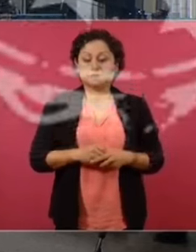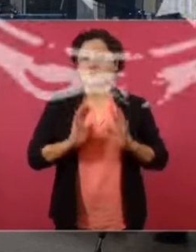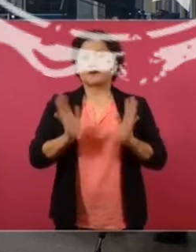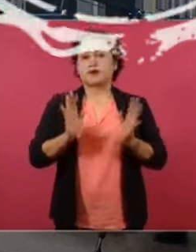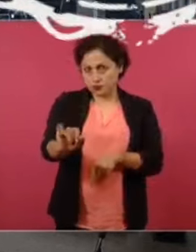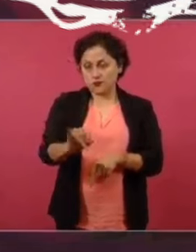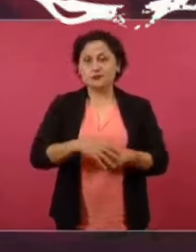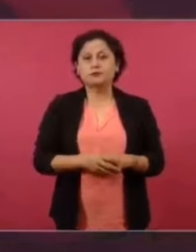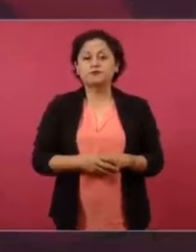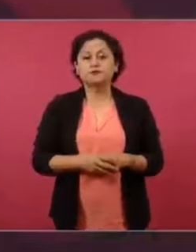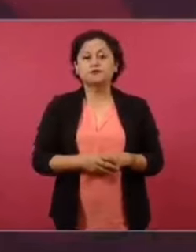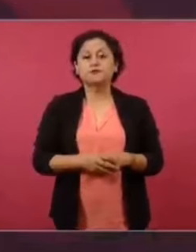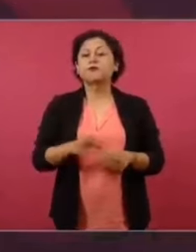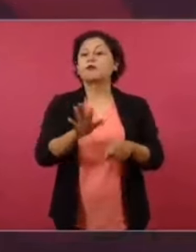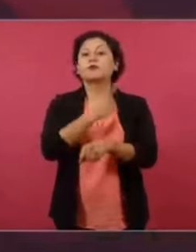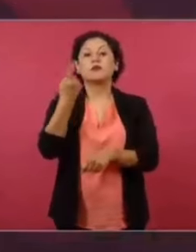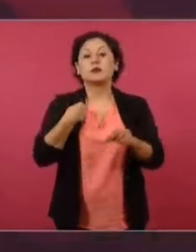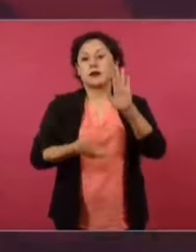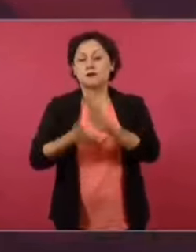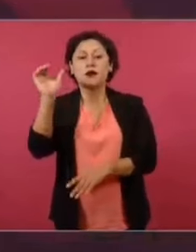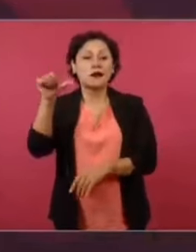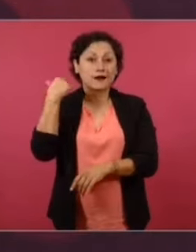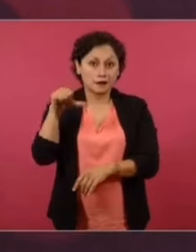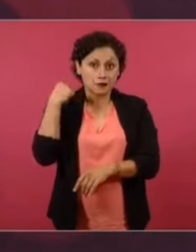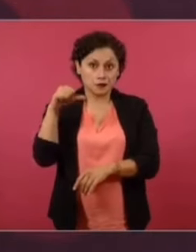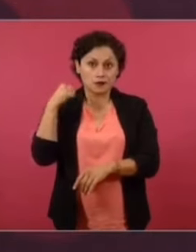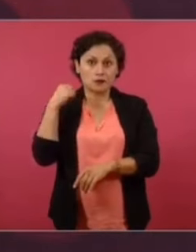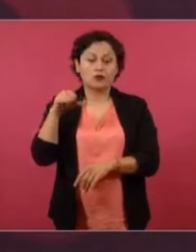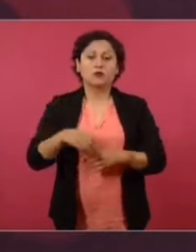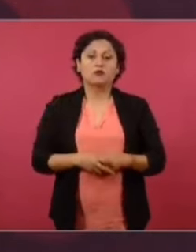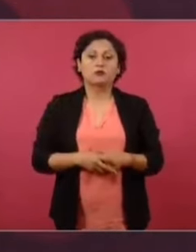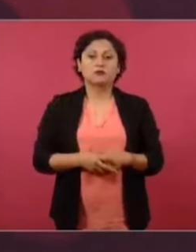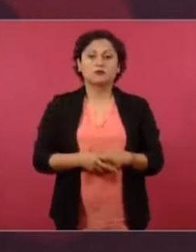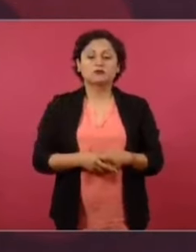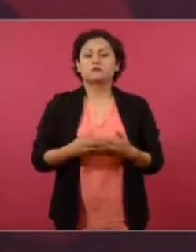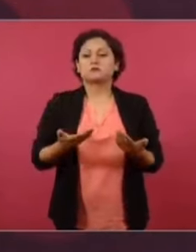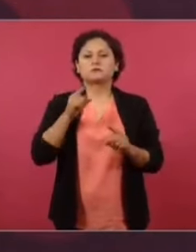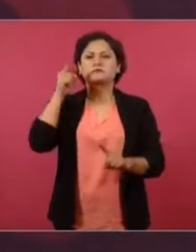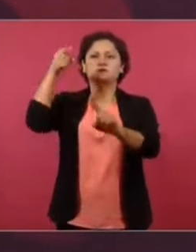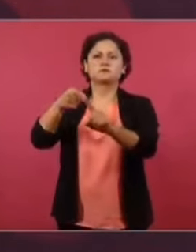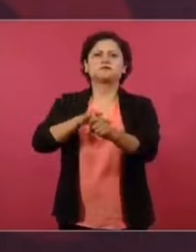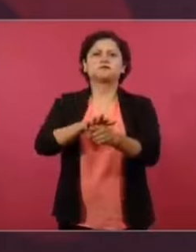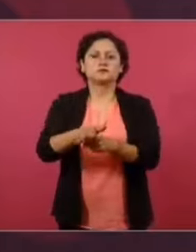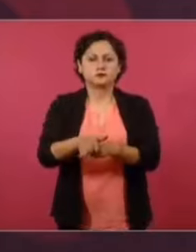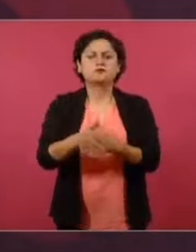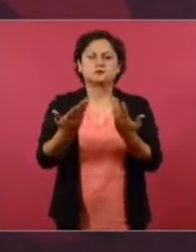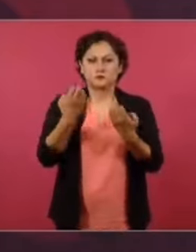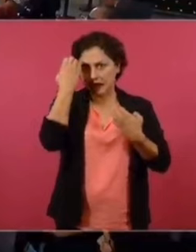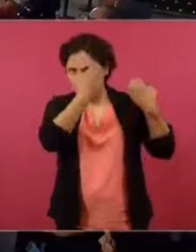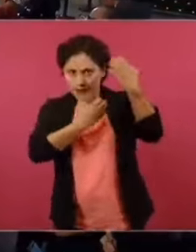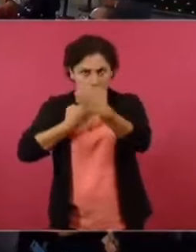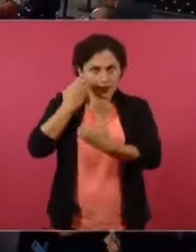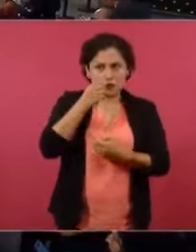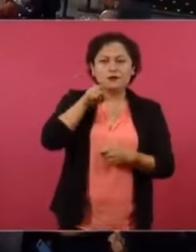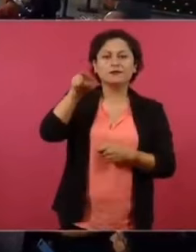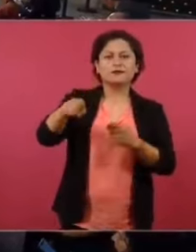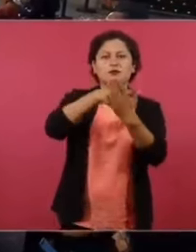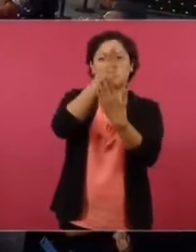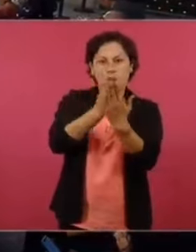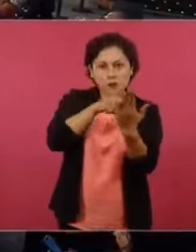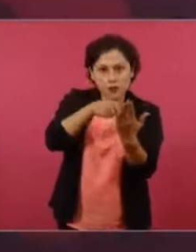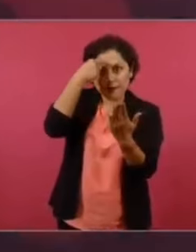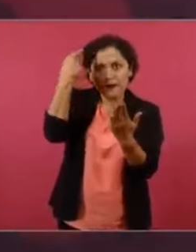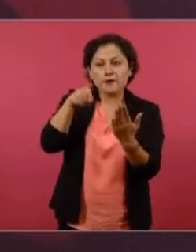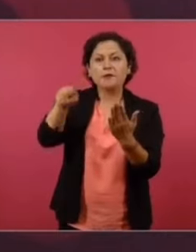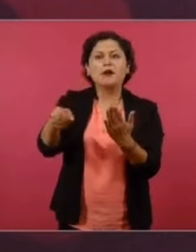No vamos a ir porque vamos a Acapulco, vamos a Acapulco a evaluar el programa en beneficio de